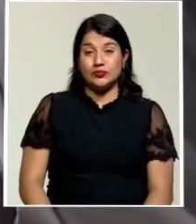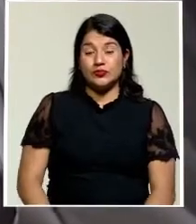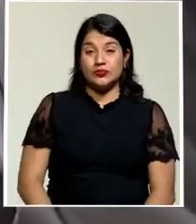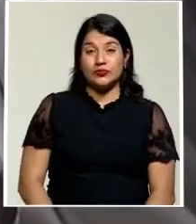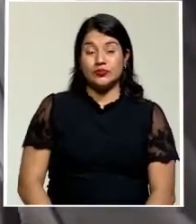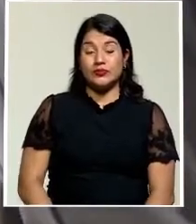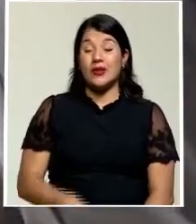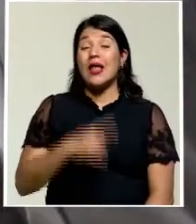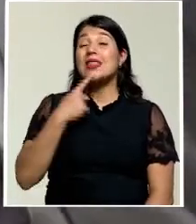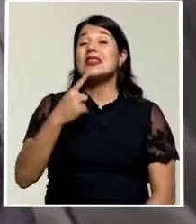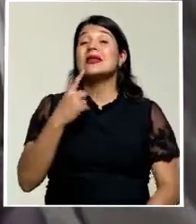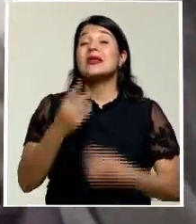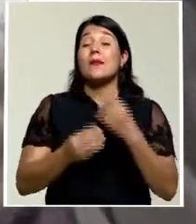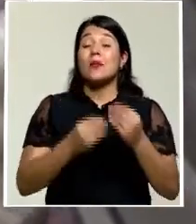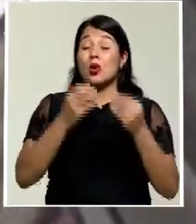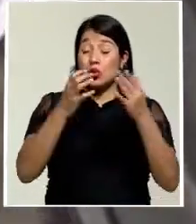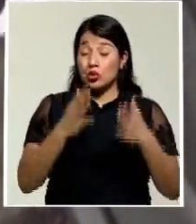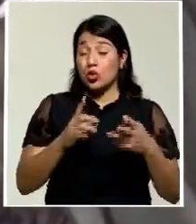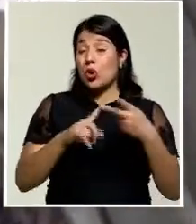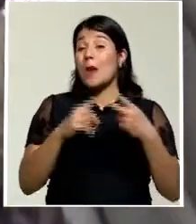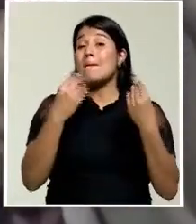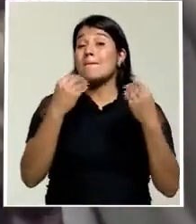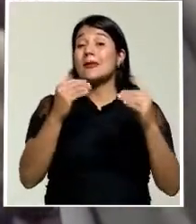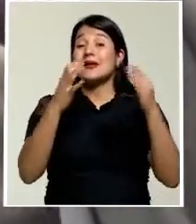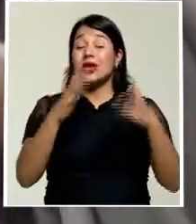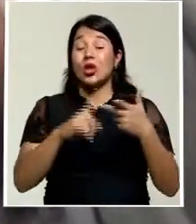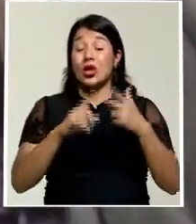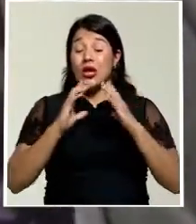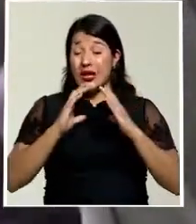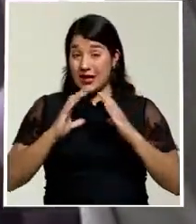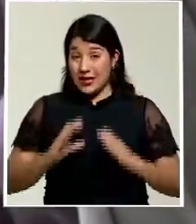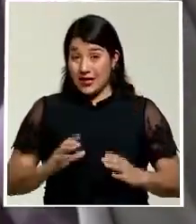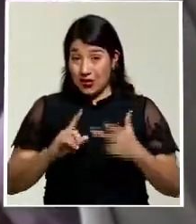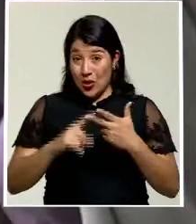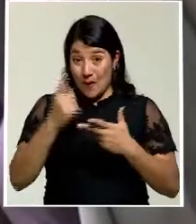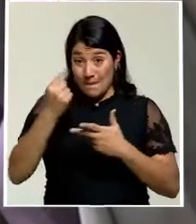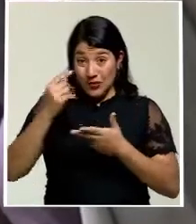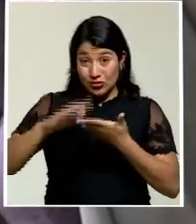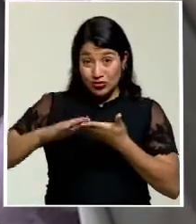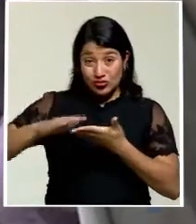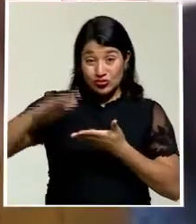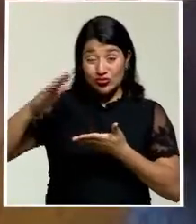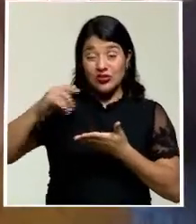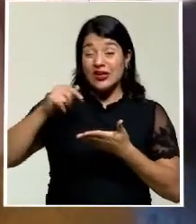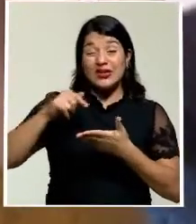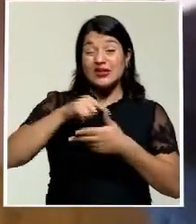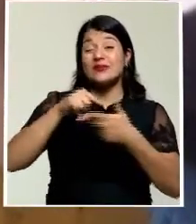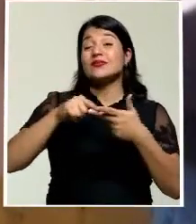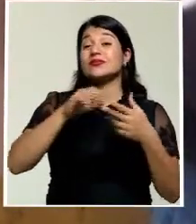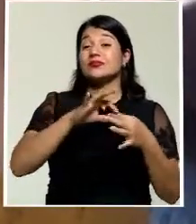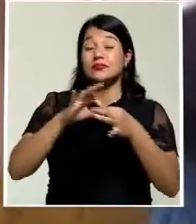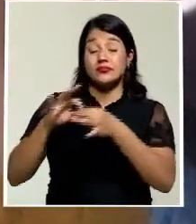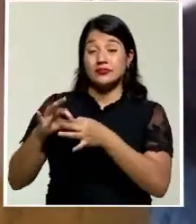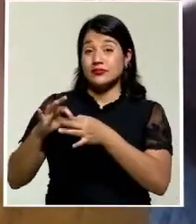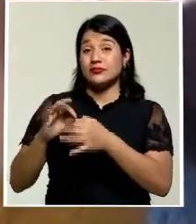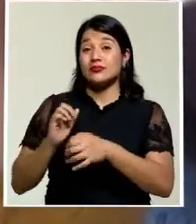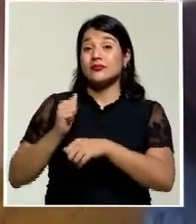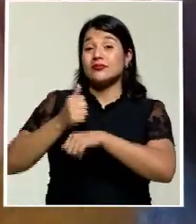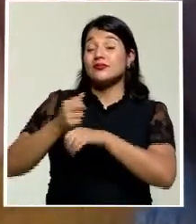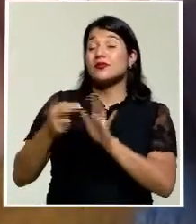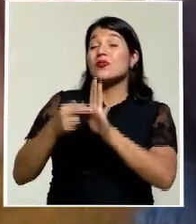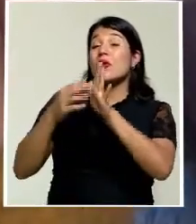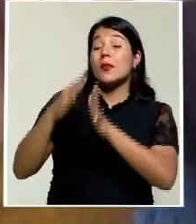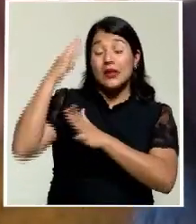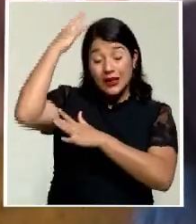Según los productores, vendedores y clientes, el súbito aumento del precio está relacionado con la declaración de un portavoz talibán, en la que